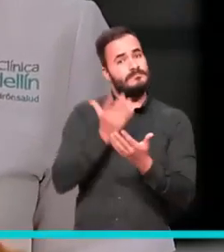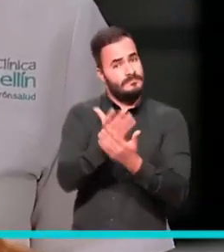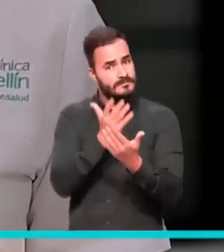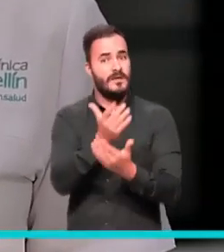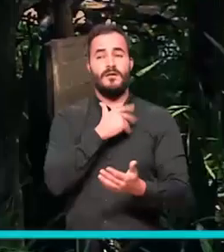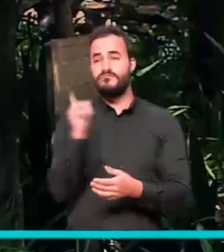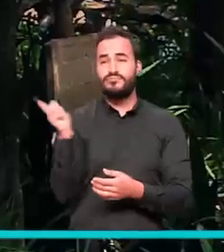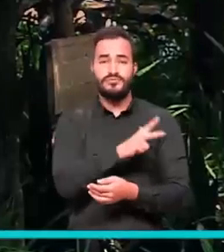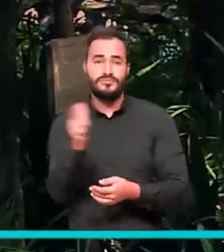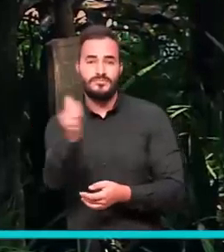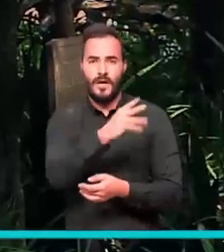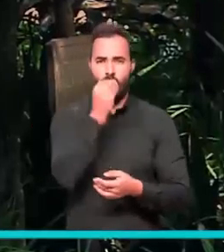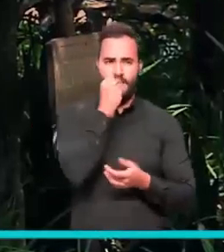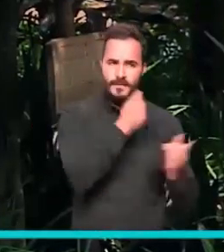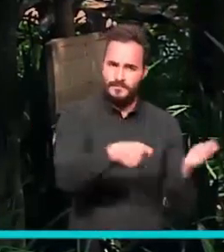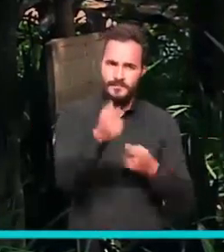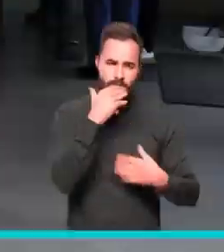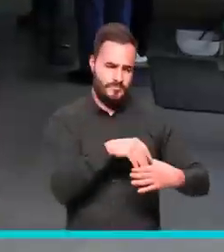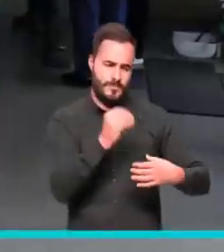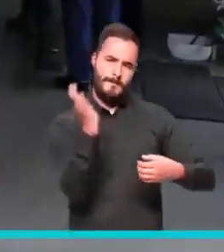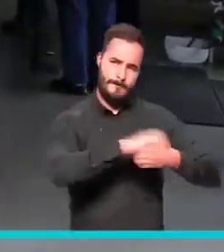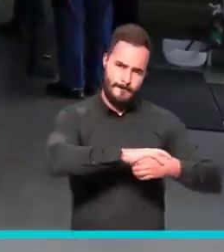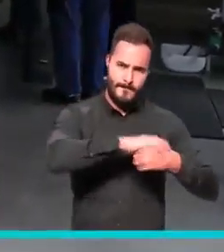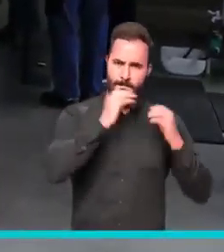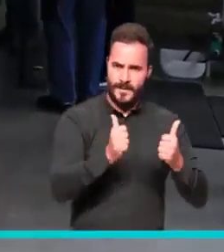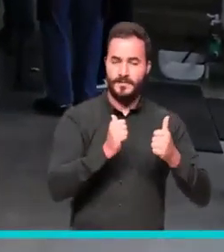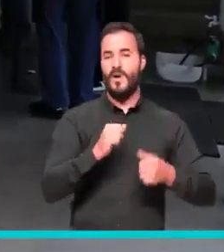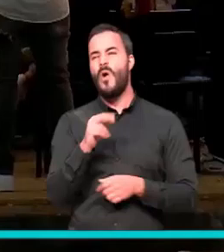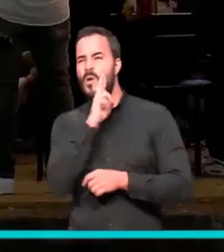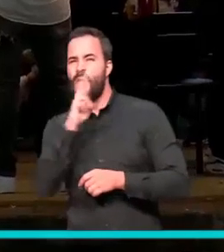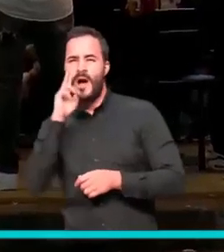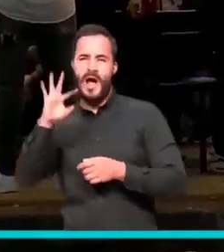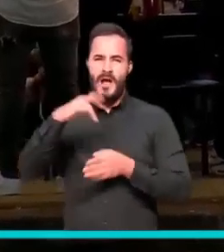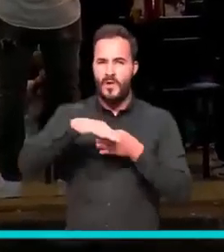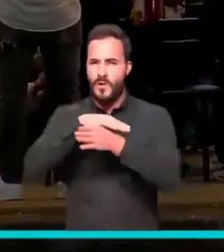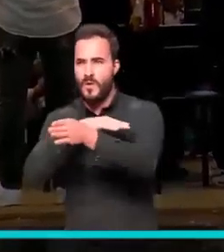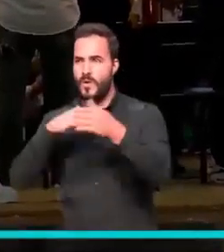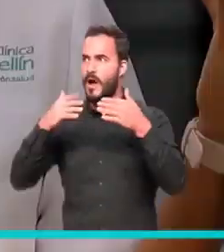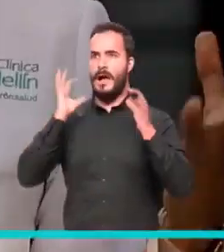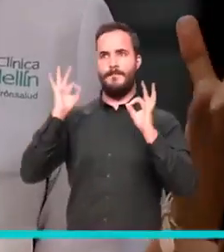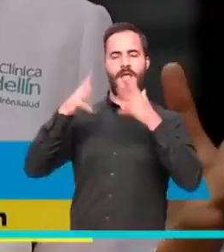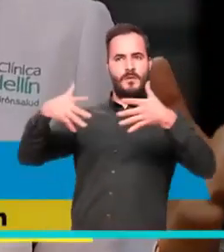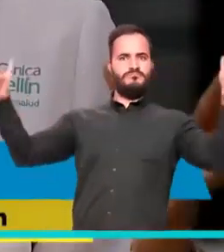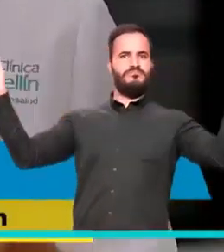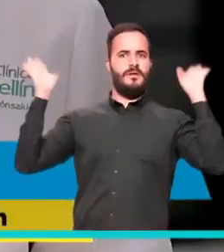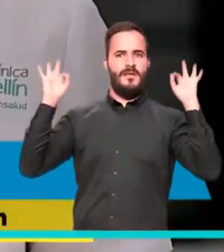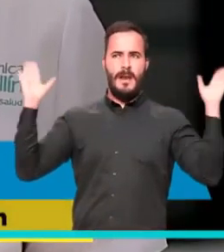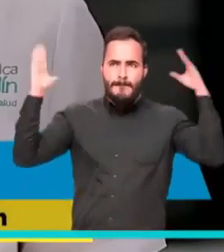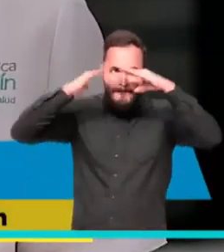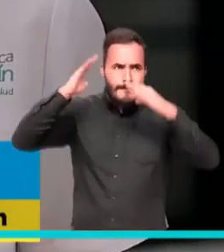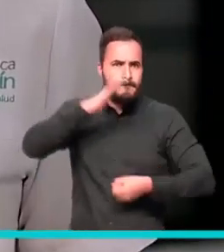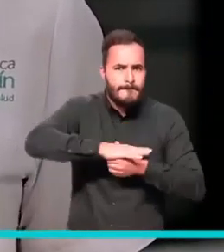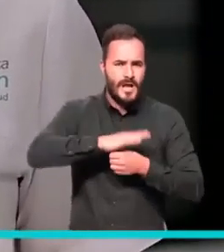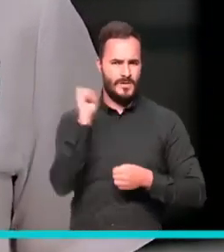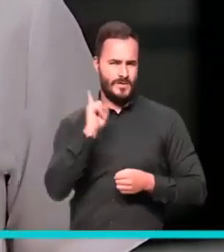comida empacada si vamos en carretera o entrar a restaurantes donde sabemos que es más bien ambientes abiertos y no